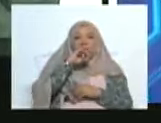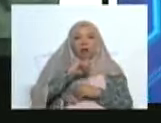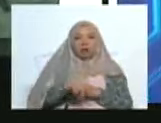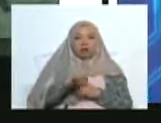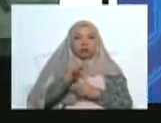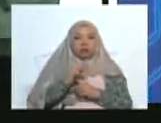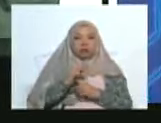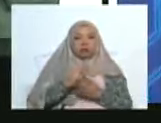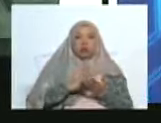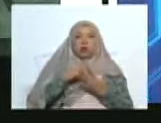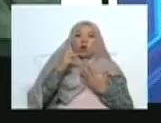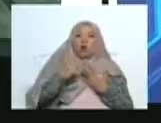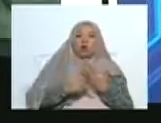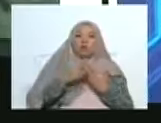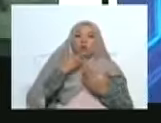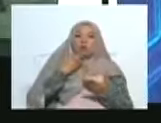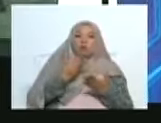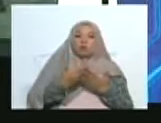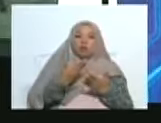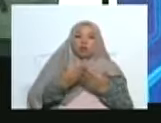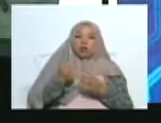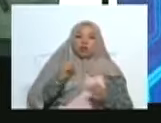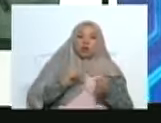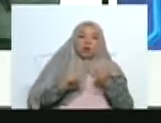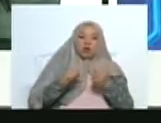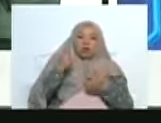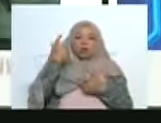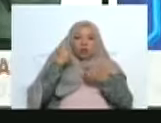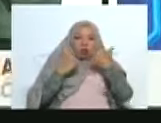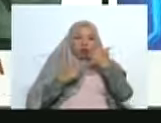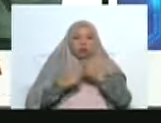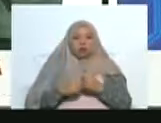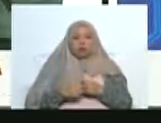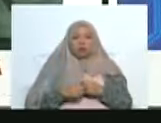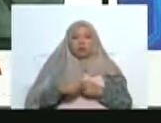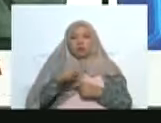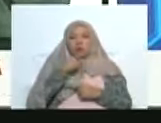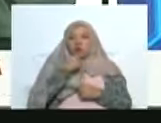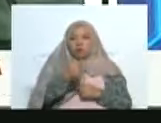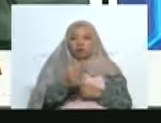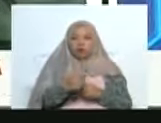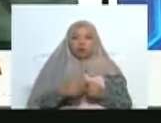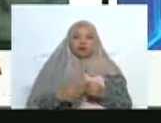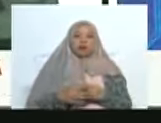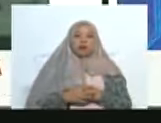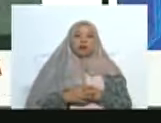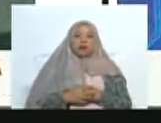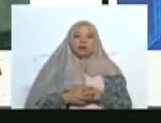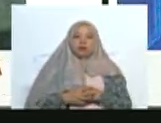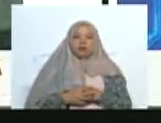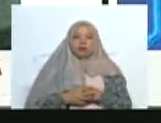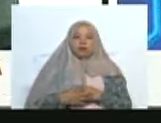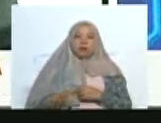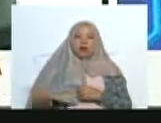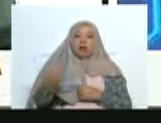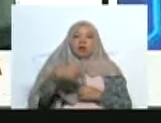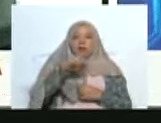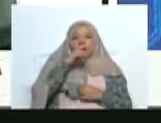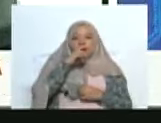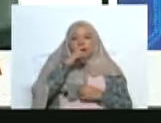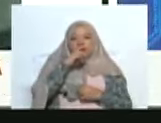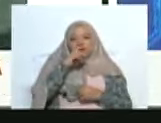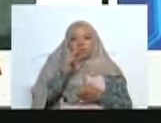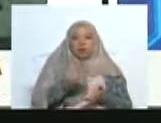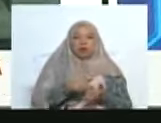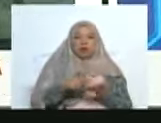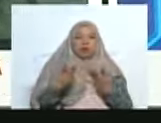fascista, neofascista y sencillamente los gringos le han dado el mando a la